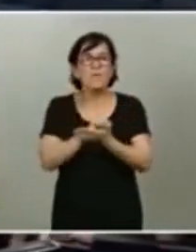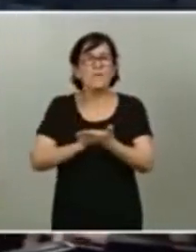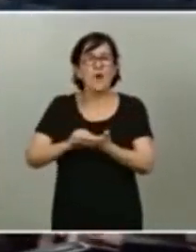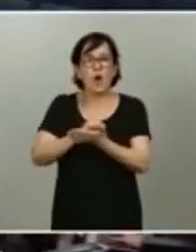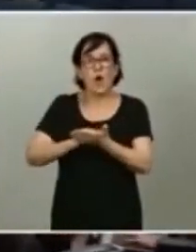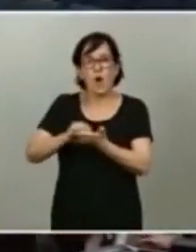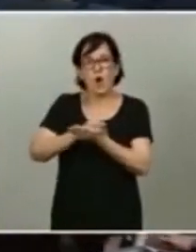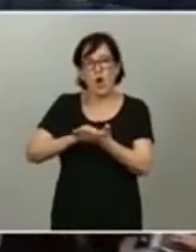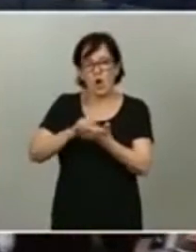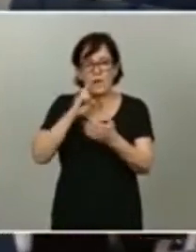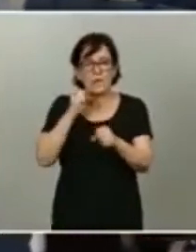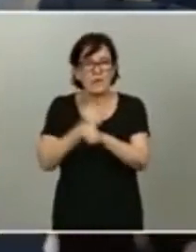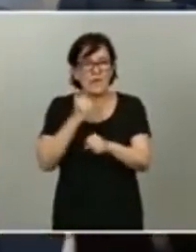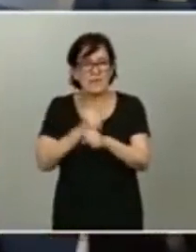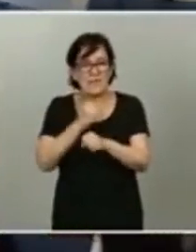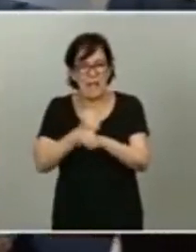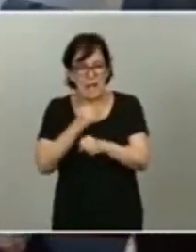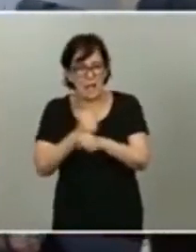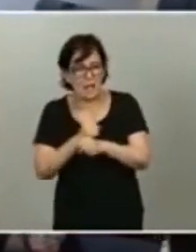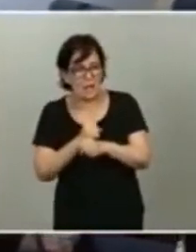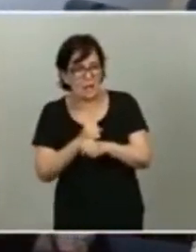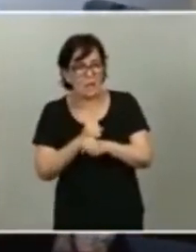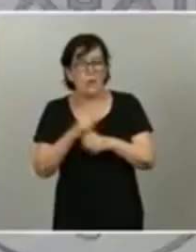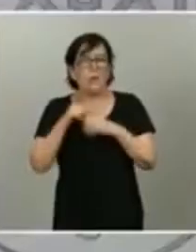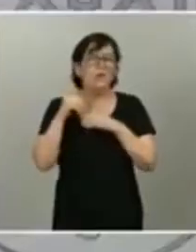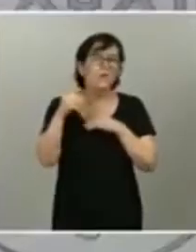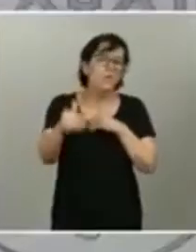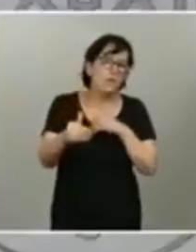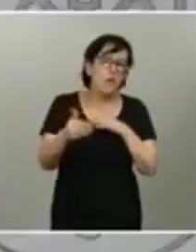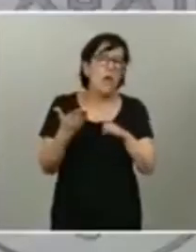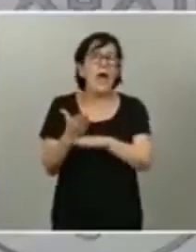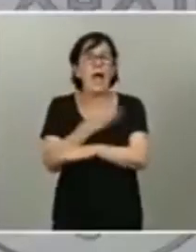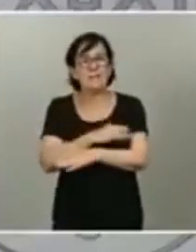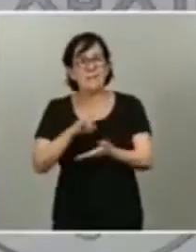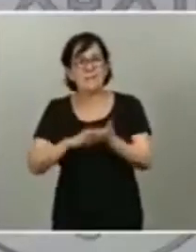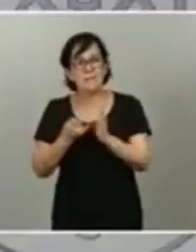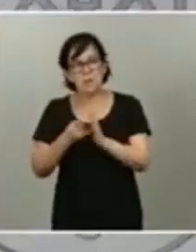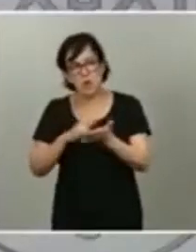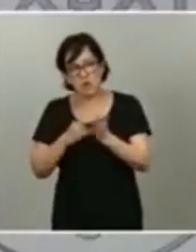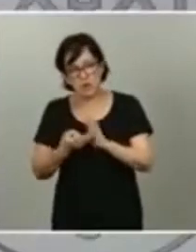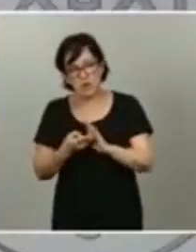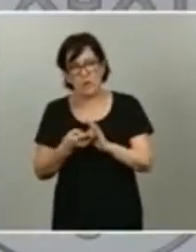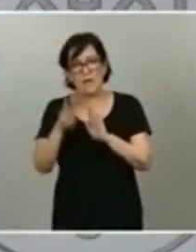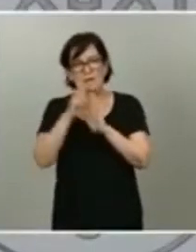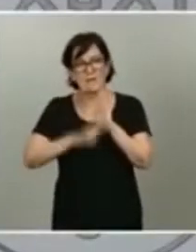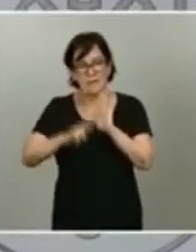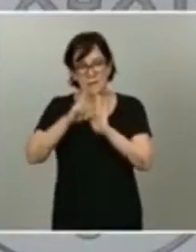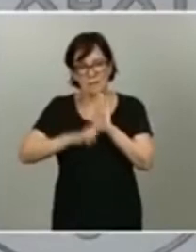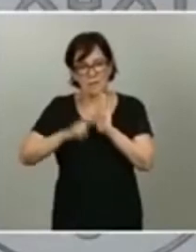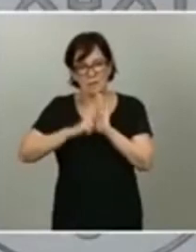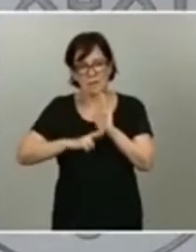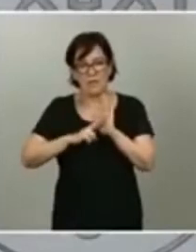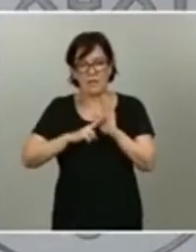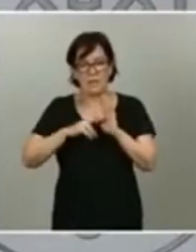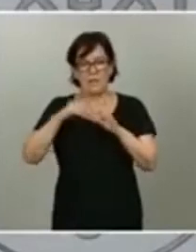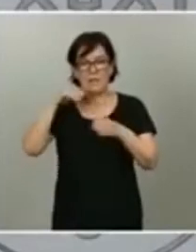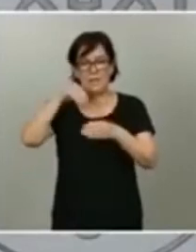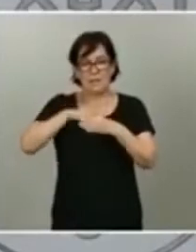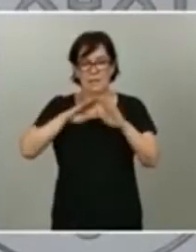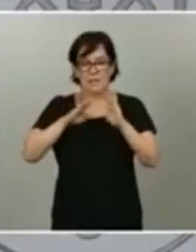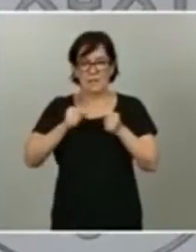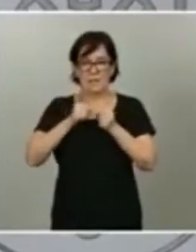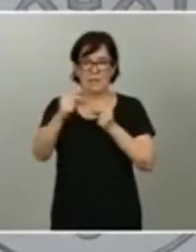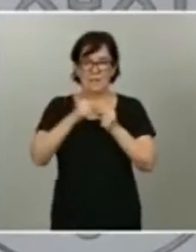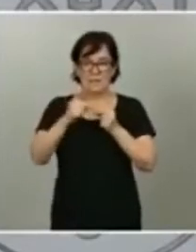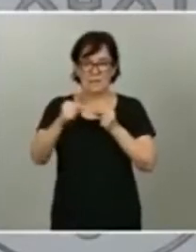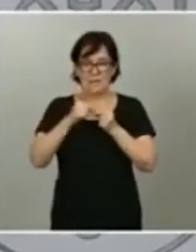de posibles futuros anteproyectos de regulación del teletrabajo y queremos que sean esos